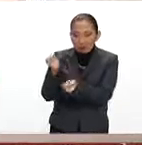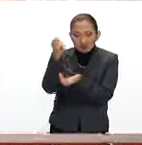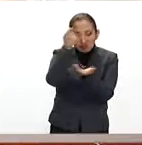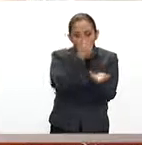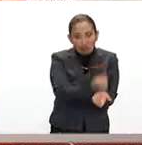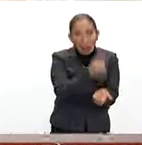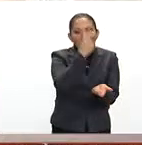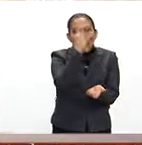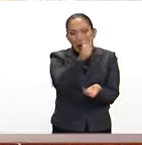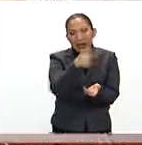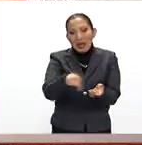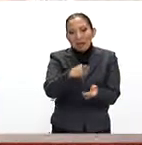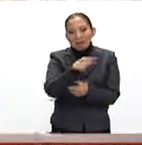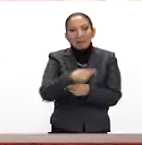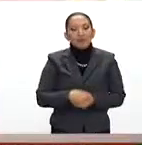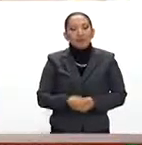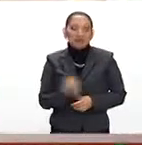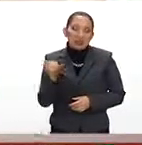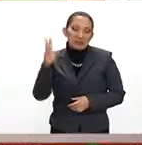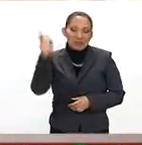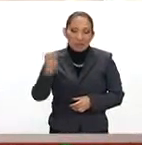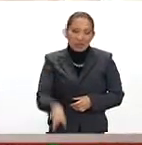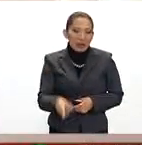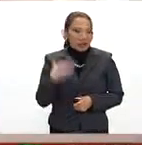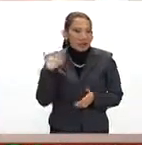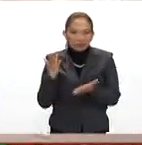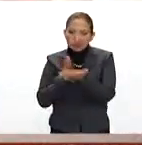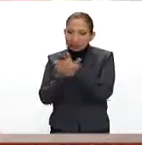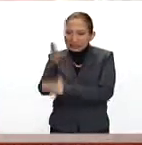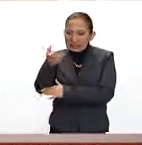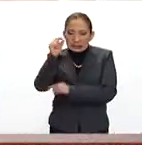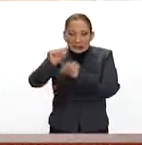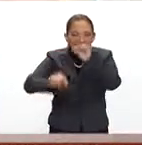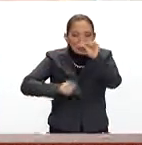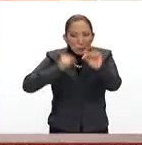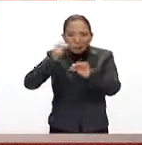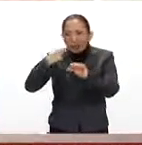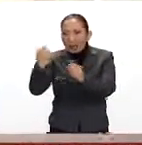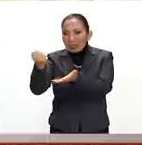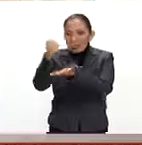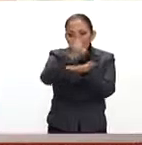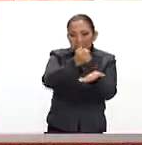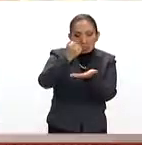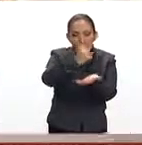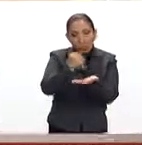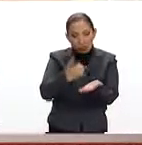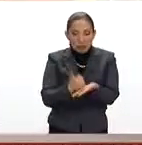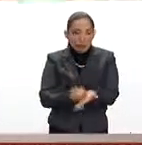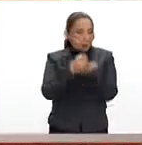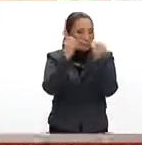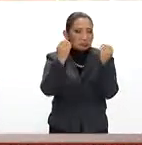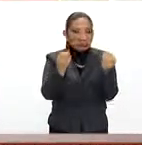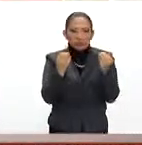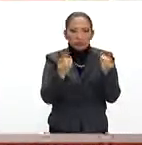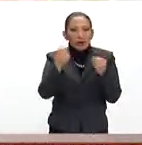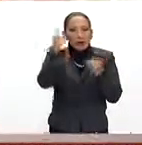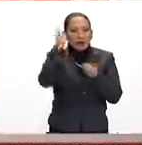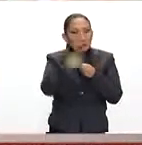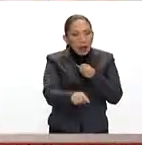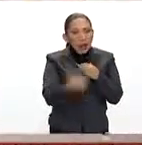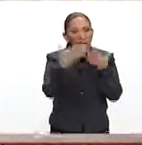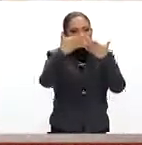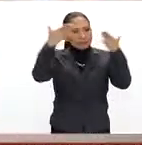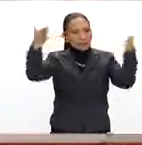por Nova Era, todos los parques tecnológicos de León Guanajuato. Y bueno, con el INADEM hemos tenido la